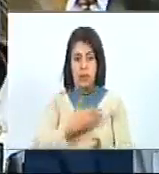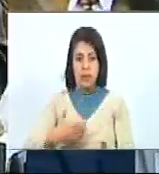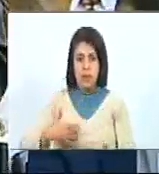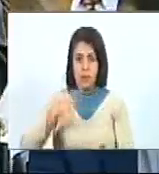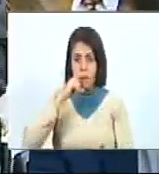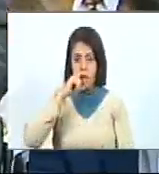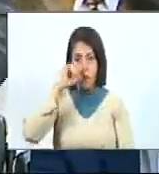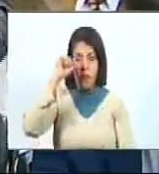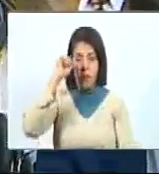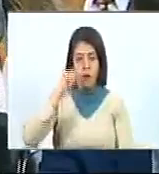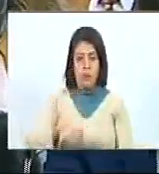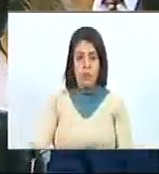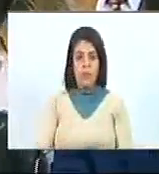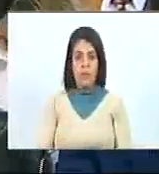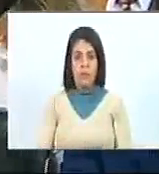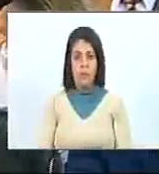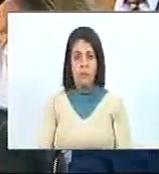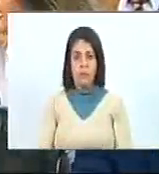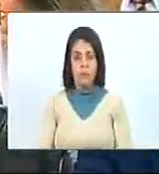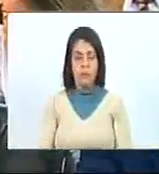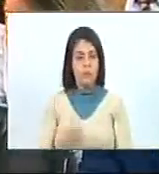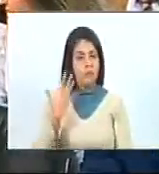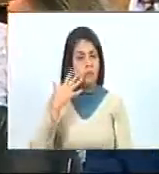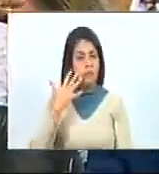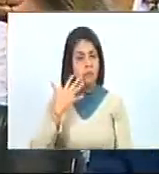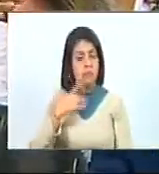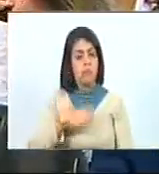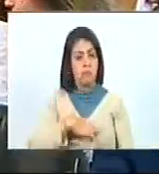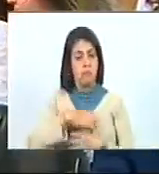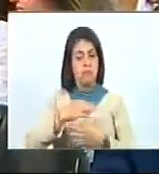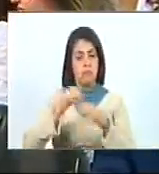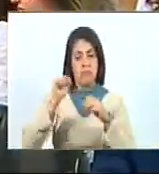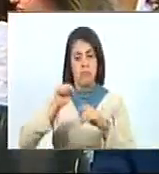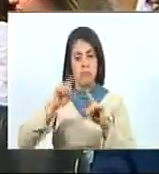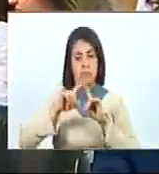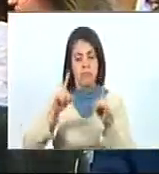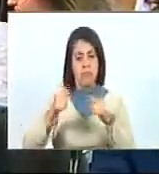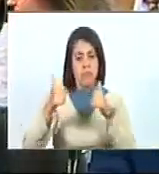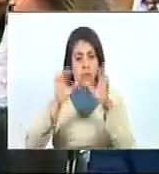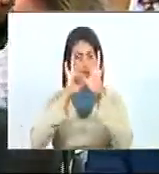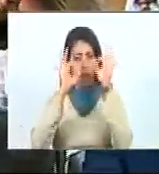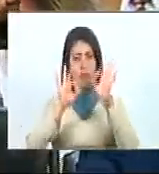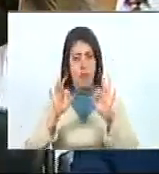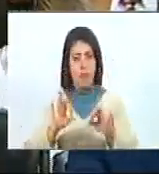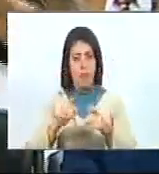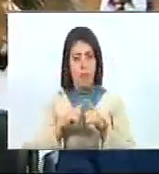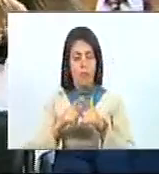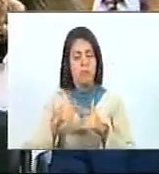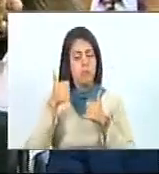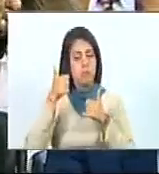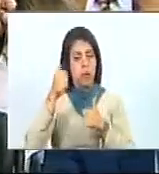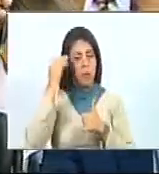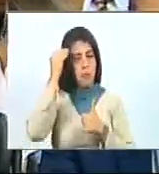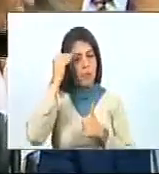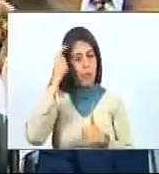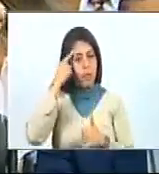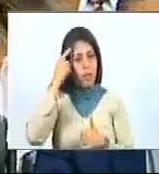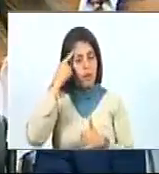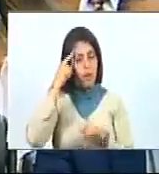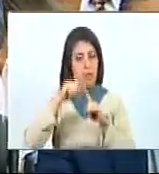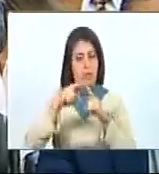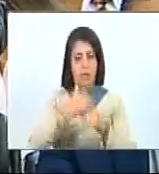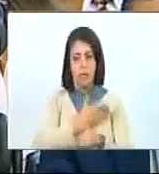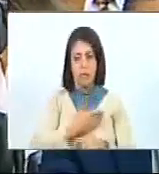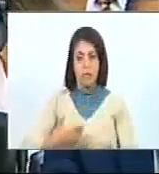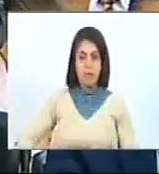Nicolás Maduro. Me parece interesante, me parece de una forma lógica por parte del